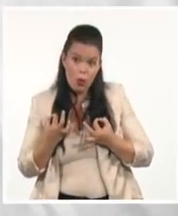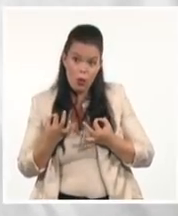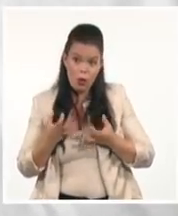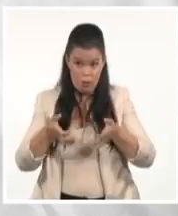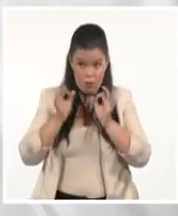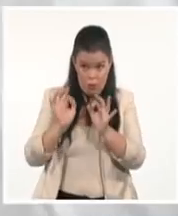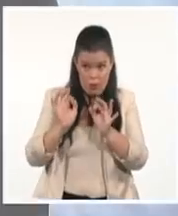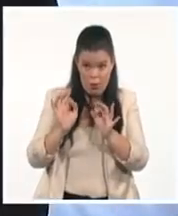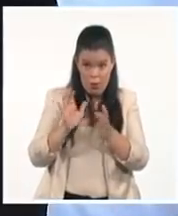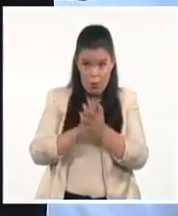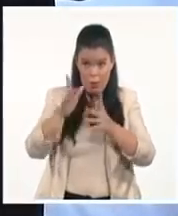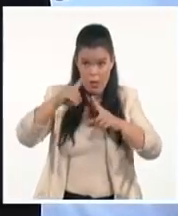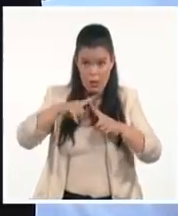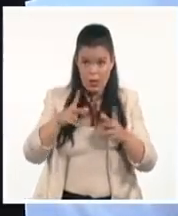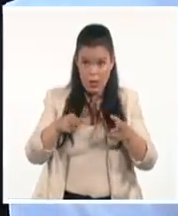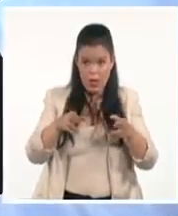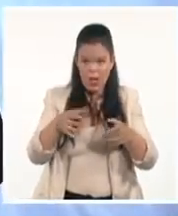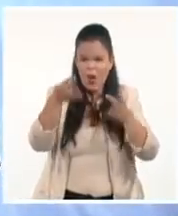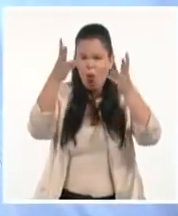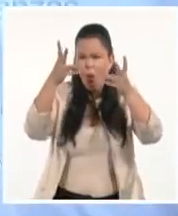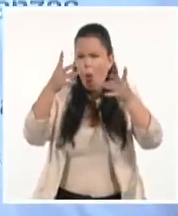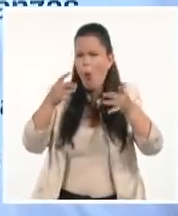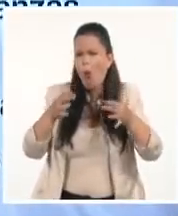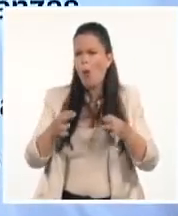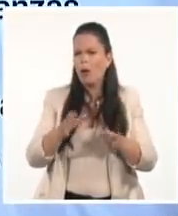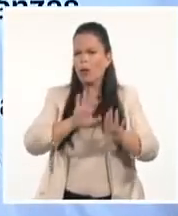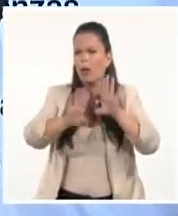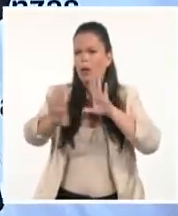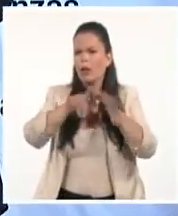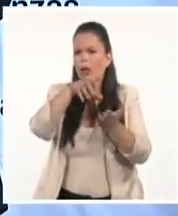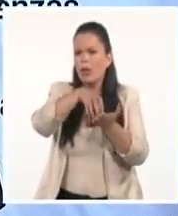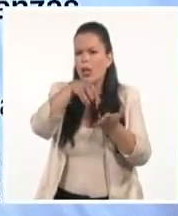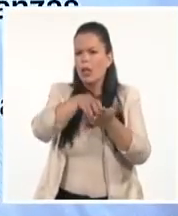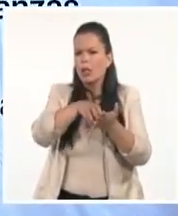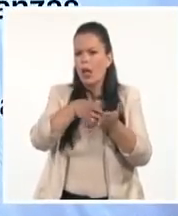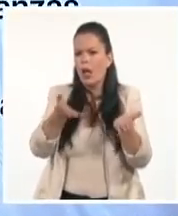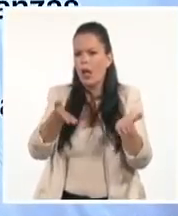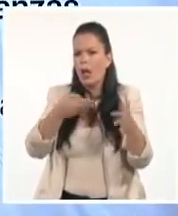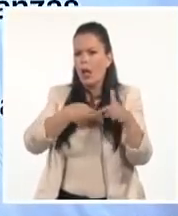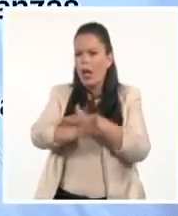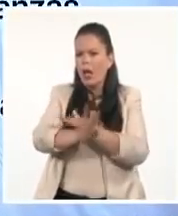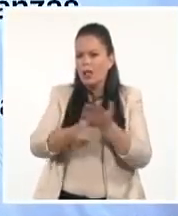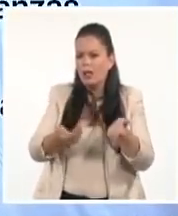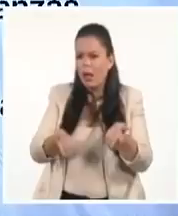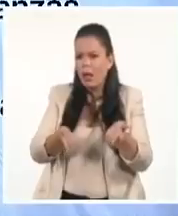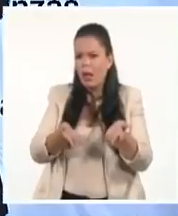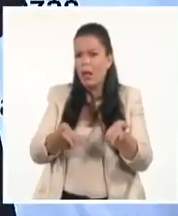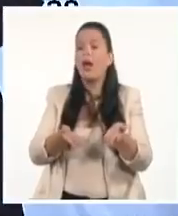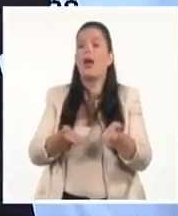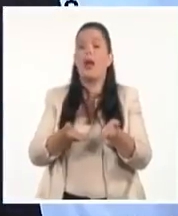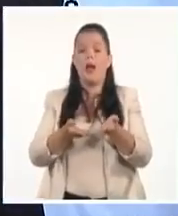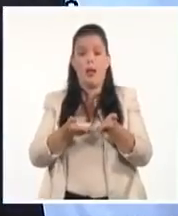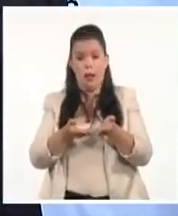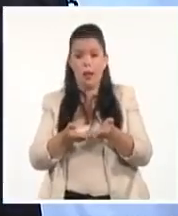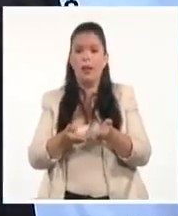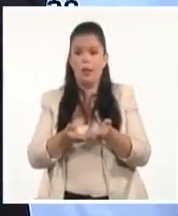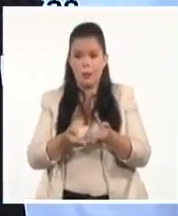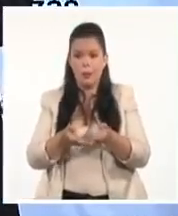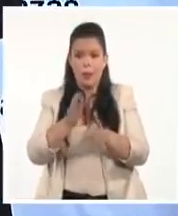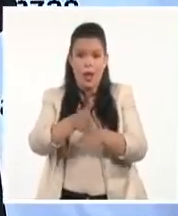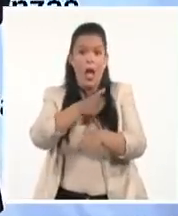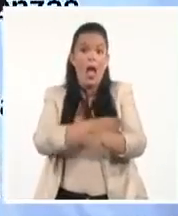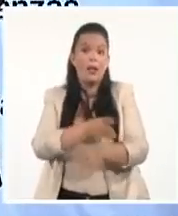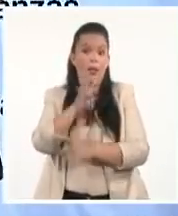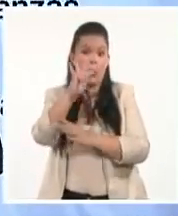Pero vamos a ver la hora antes de la comparecencia del presidente, lo cual, por supuesto, motiva al llamado del primer